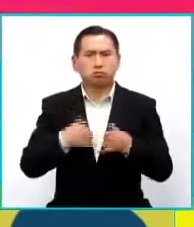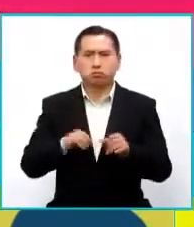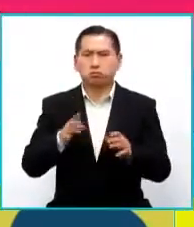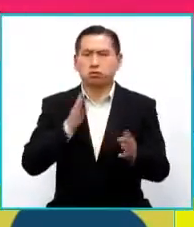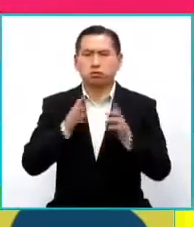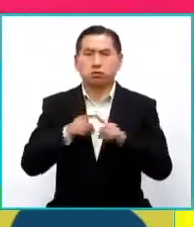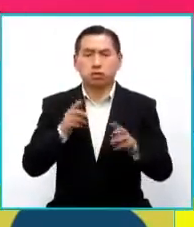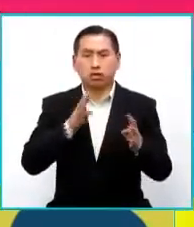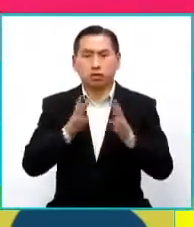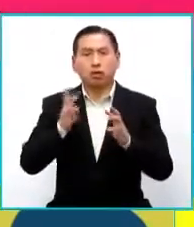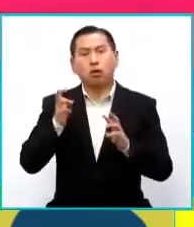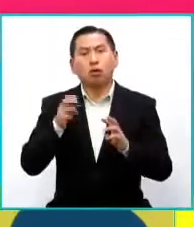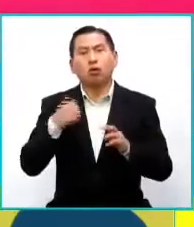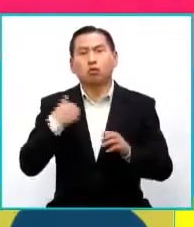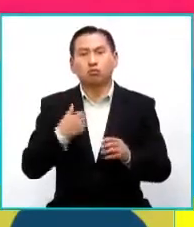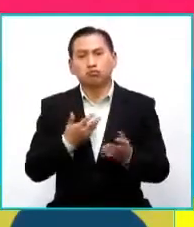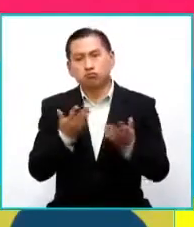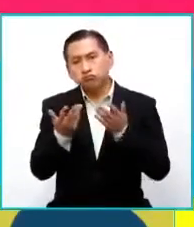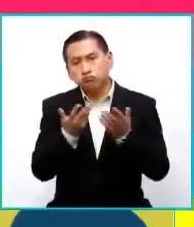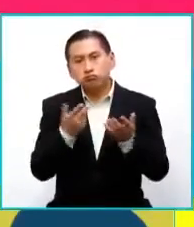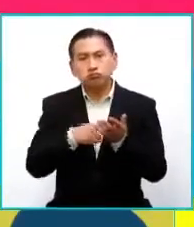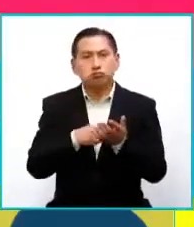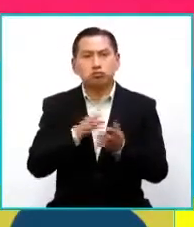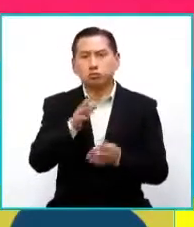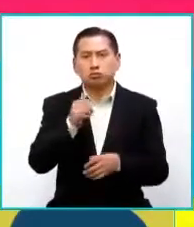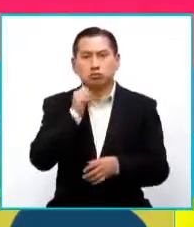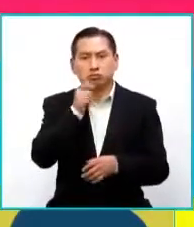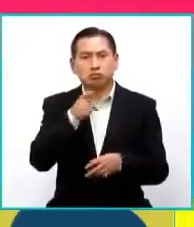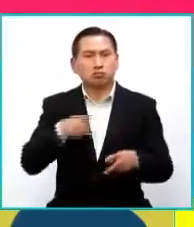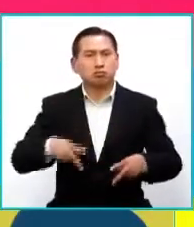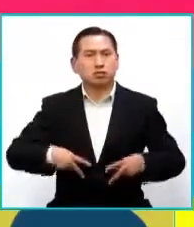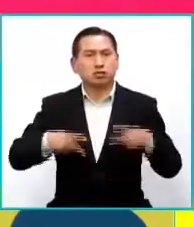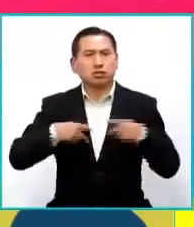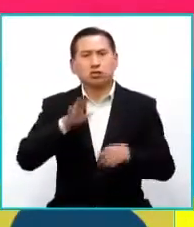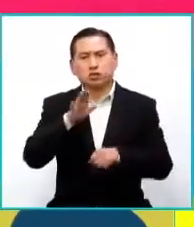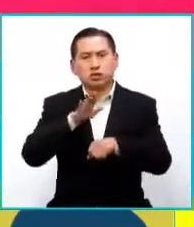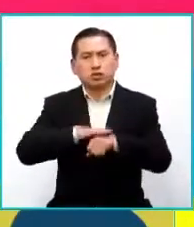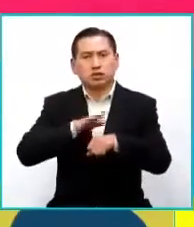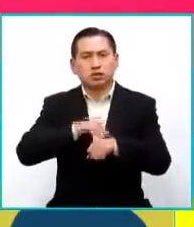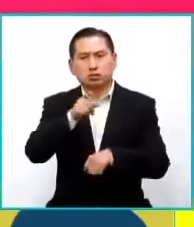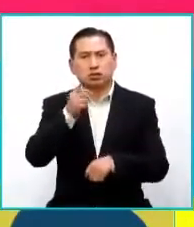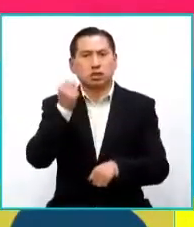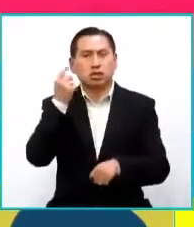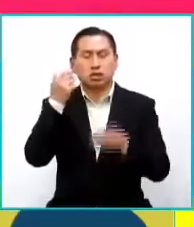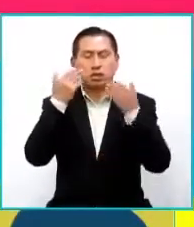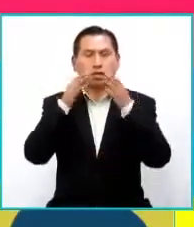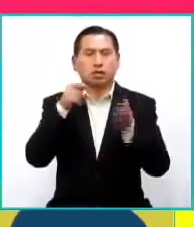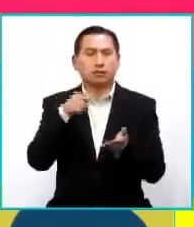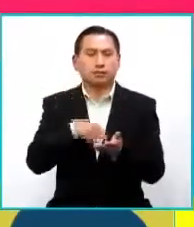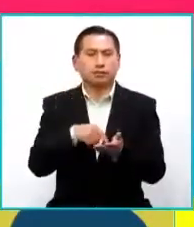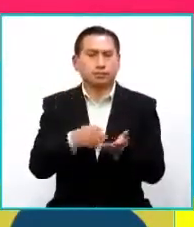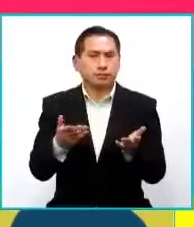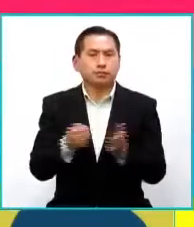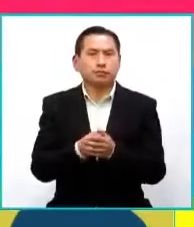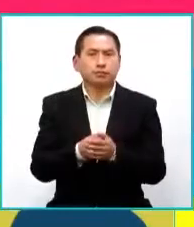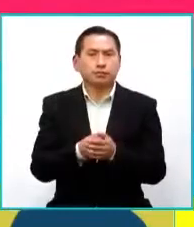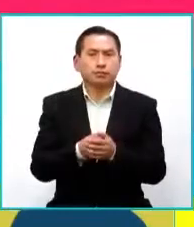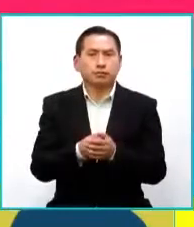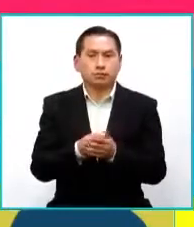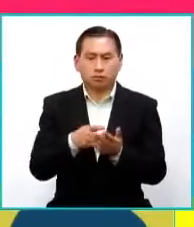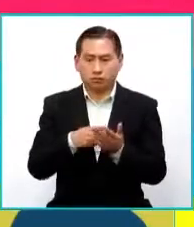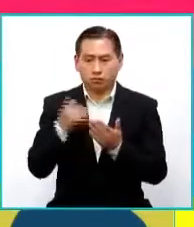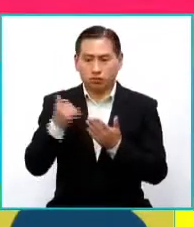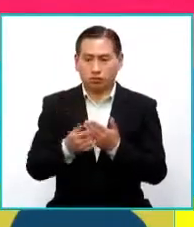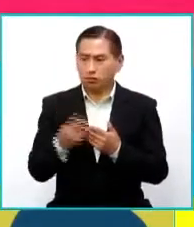cosa es hablar y otra cosa es practicarla en tu diario vivir y que tomes conciencia de esto. Entonces hemos decidido con este